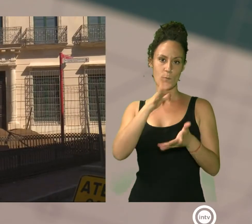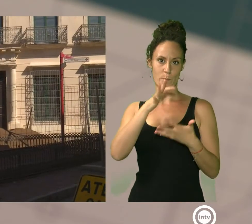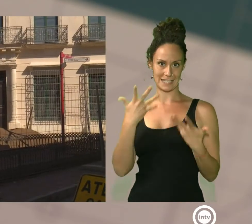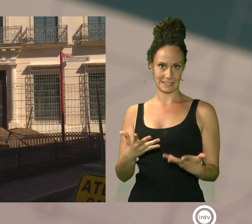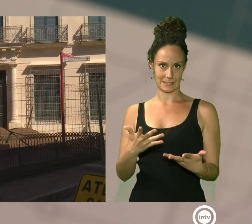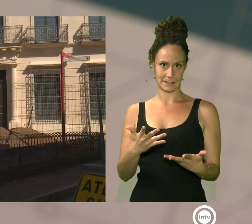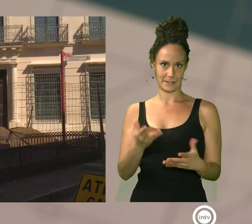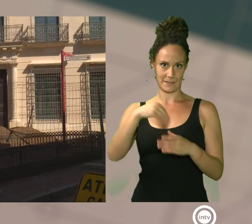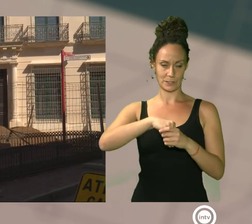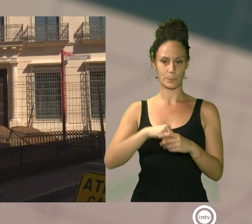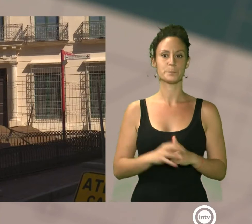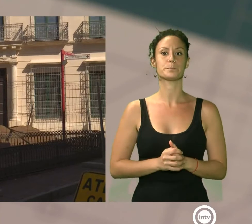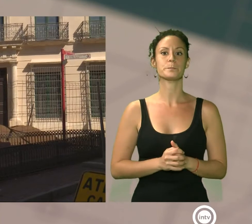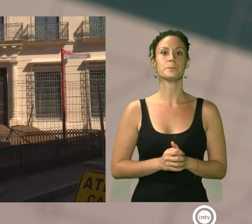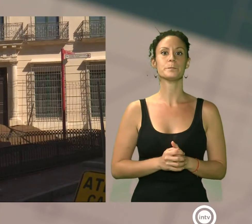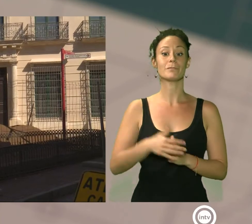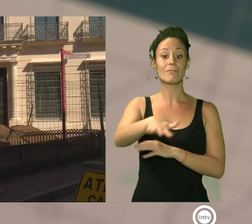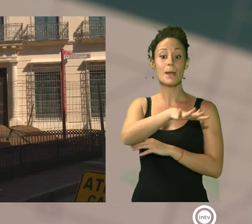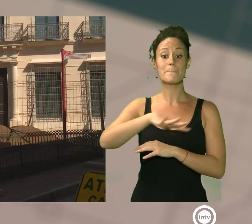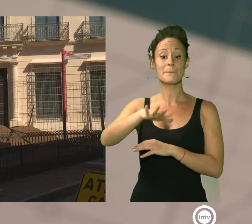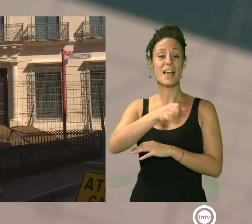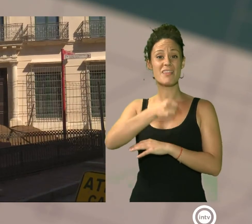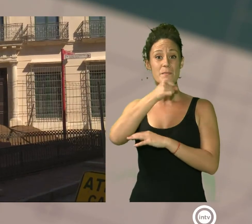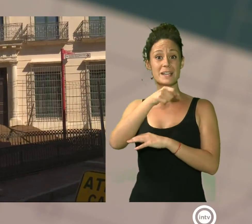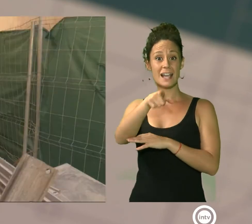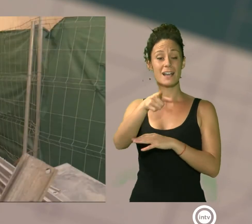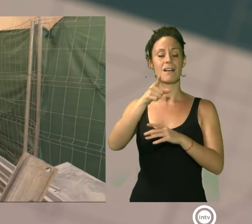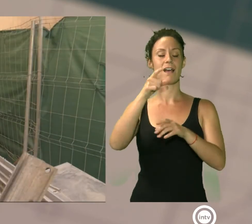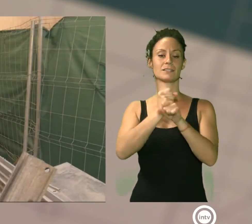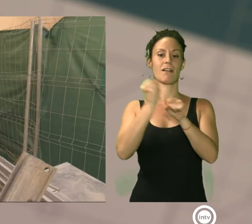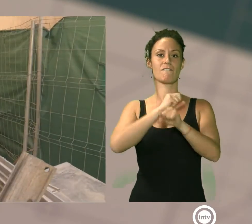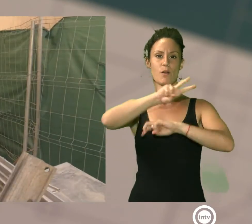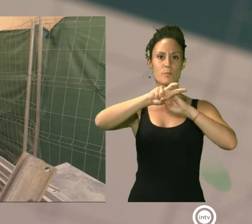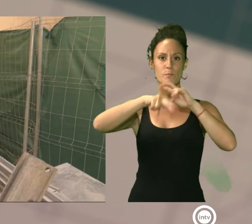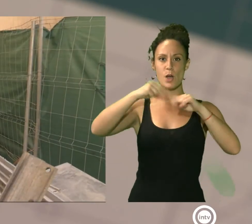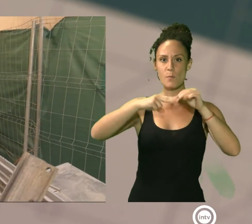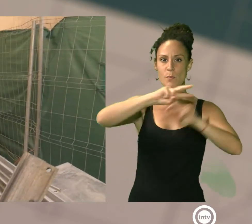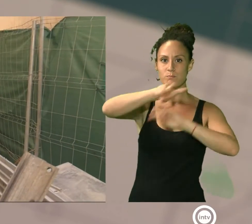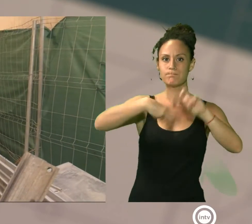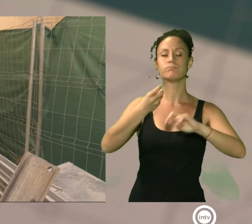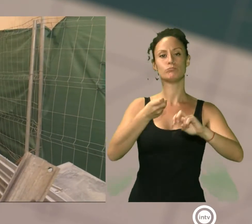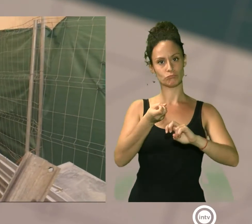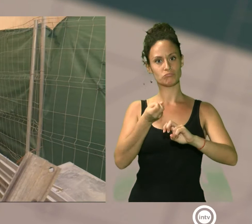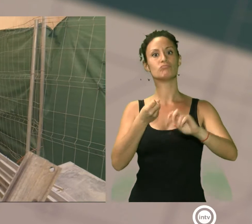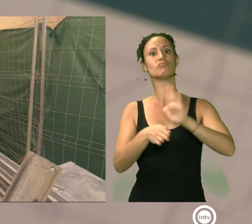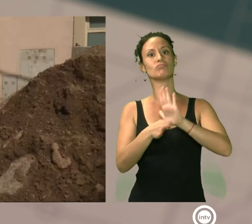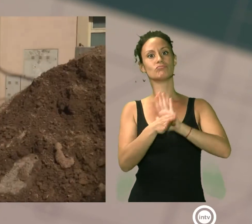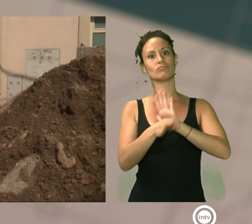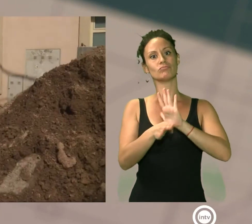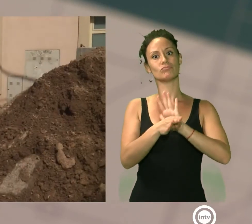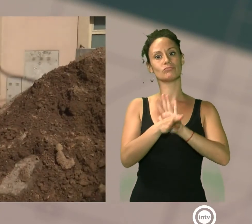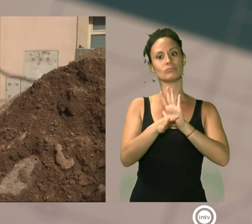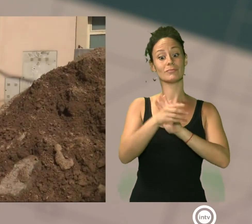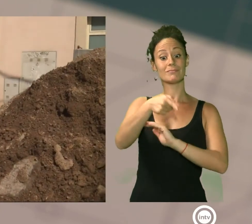Los trabajos de remodelación en la plaza de la Administración Vieja marchan a buen ritmo, con la intención de que esta céntrica zona de la ciudad, que